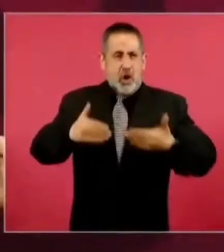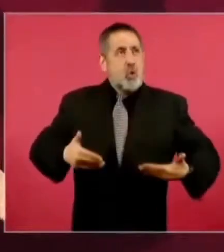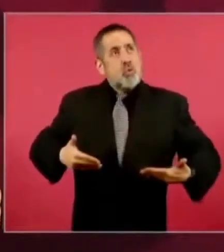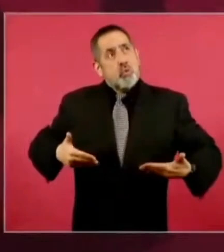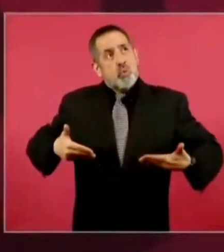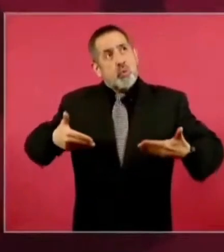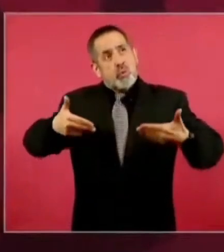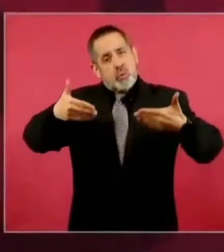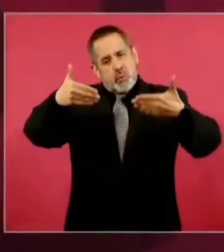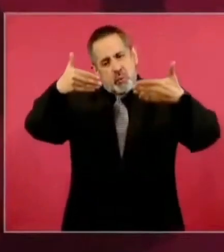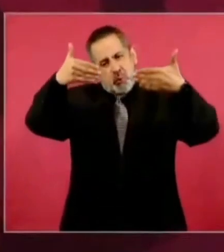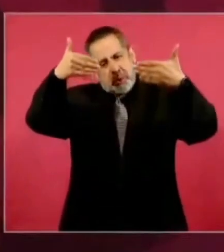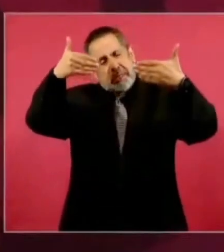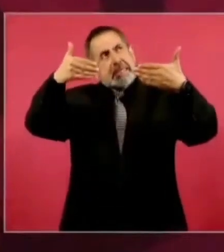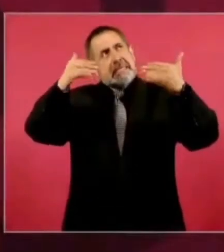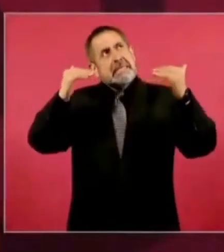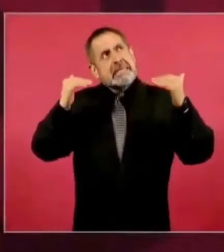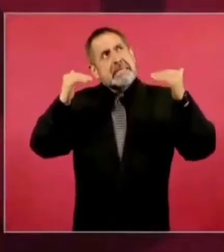una muralla,